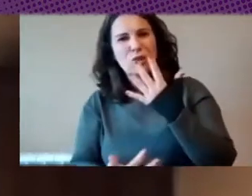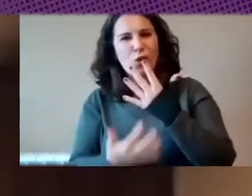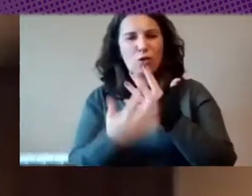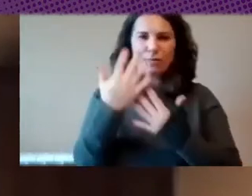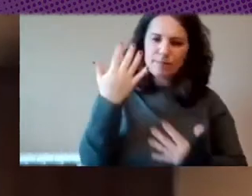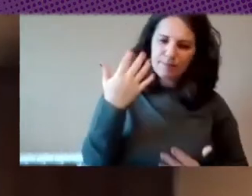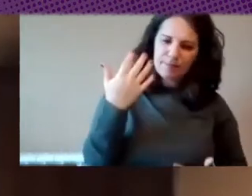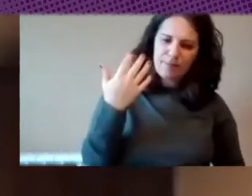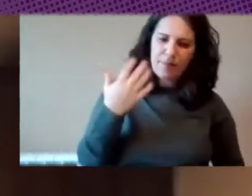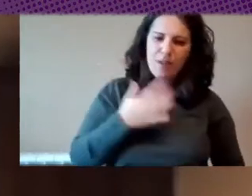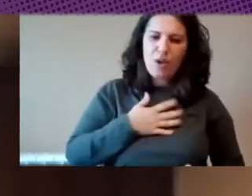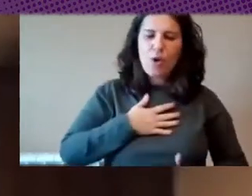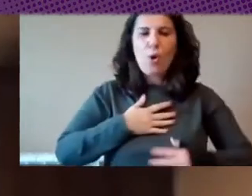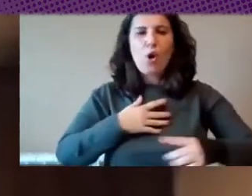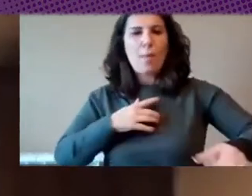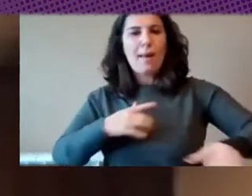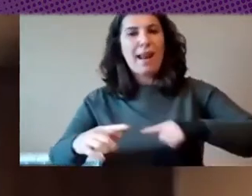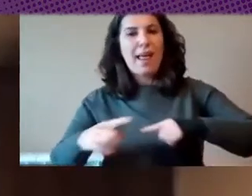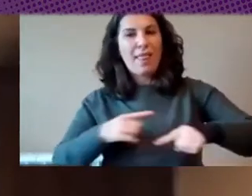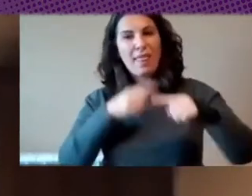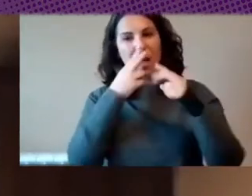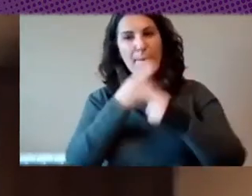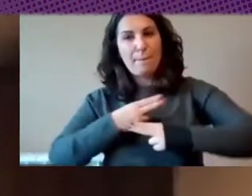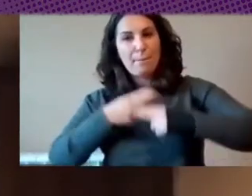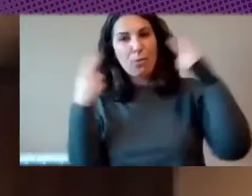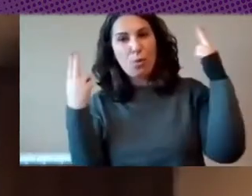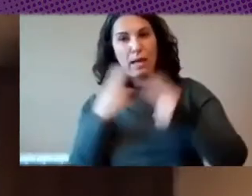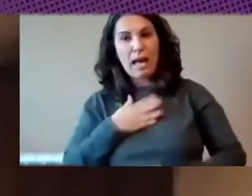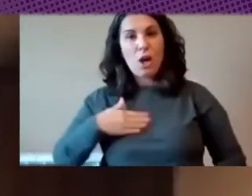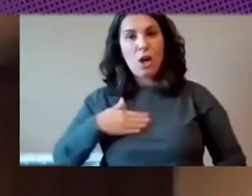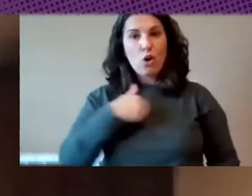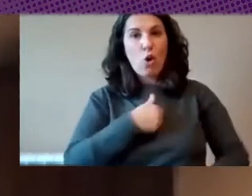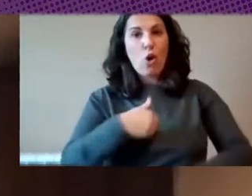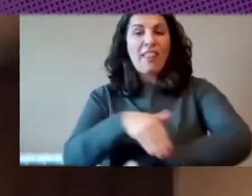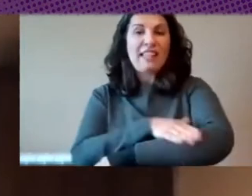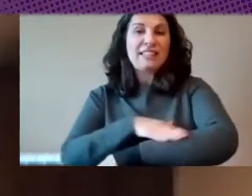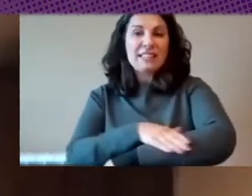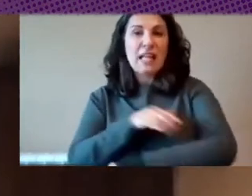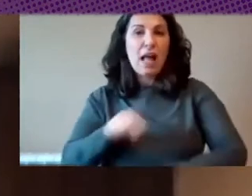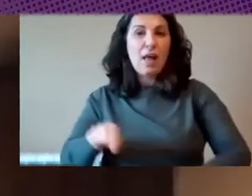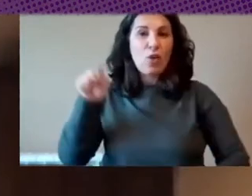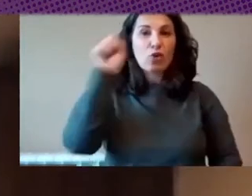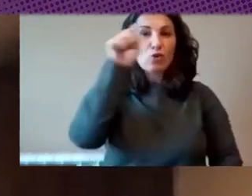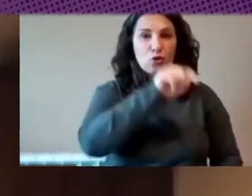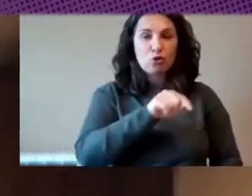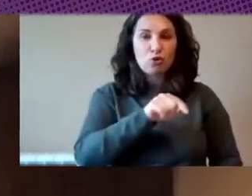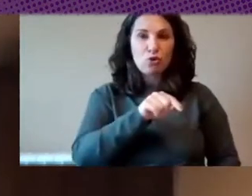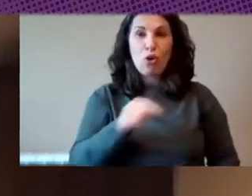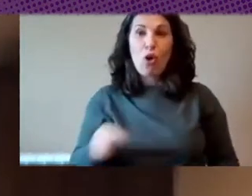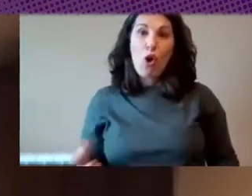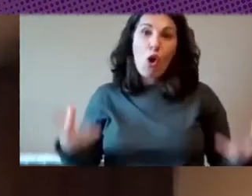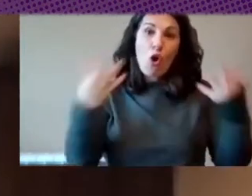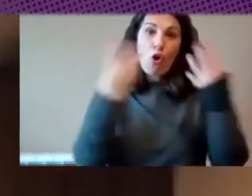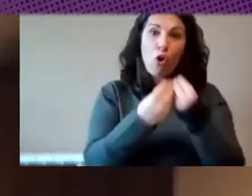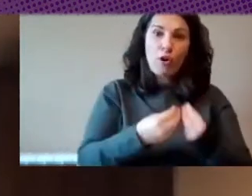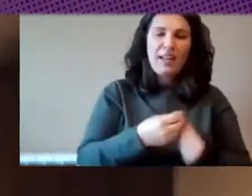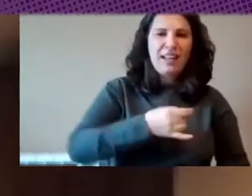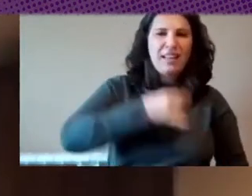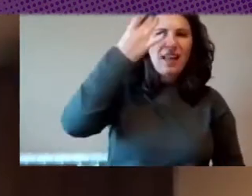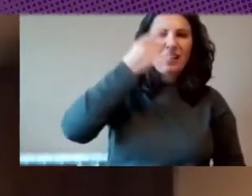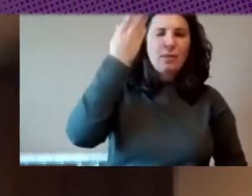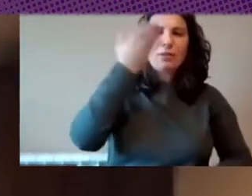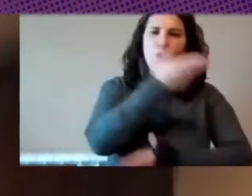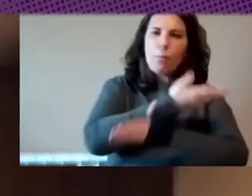gobernanza pública es decir el rol que cumplen los estados con las iniciativas cooperativas